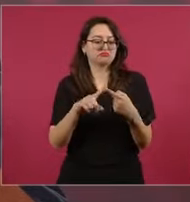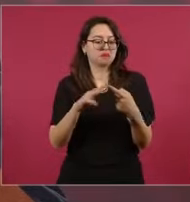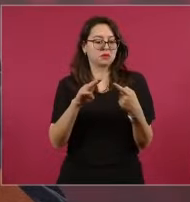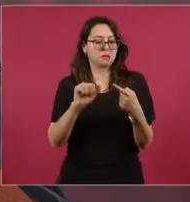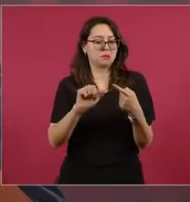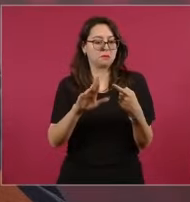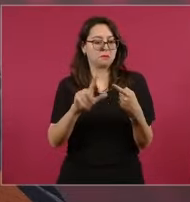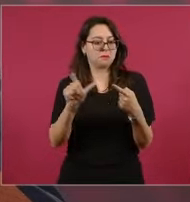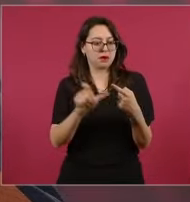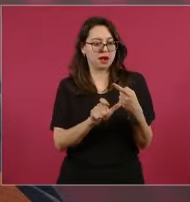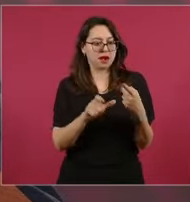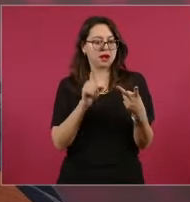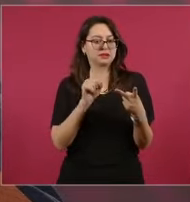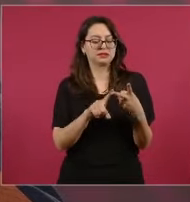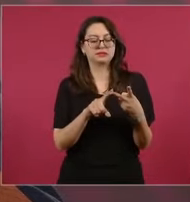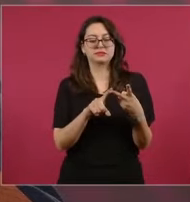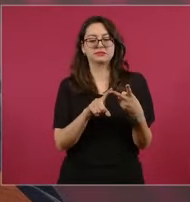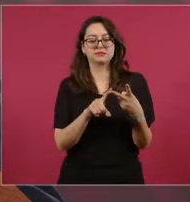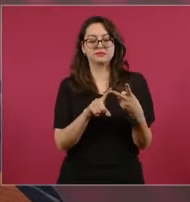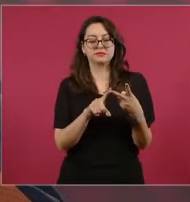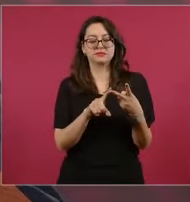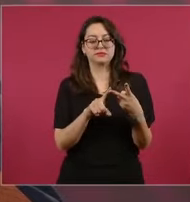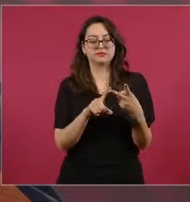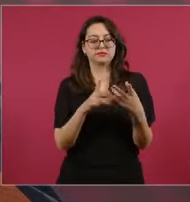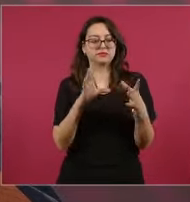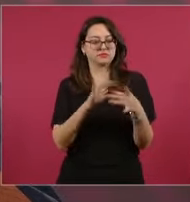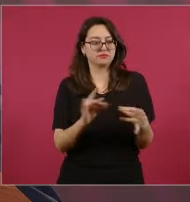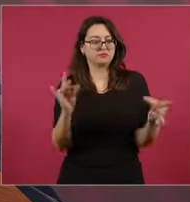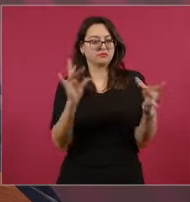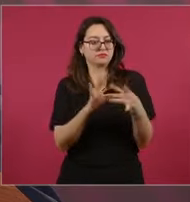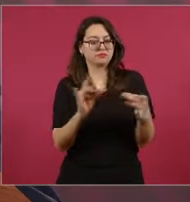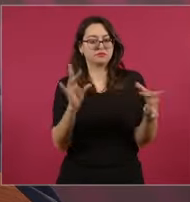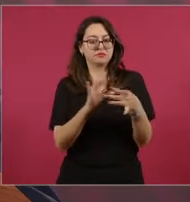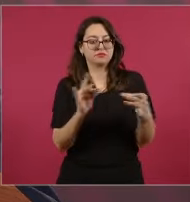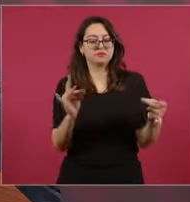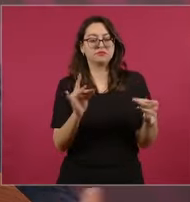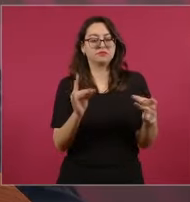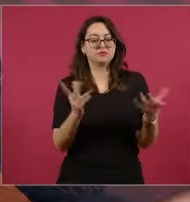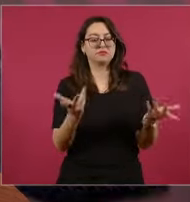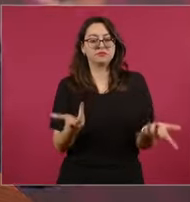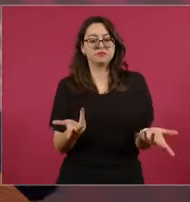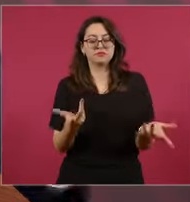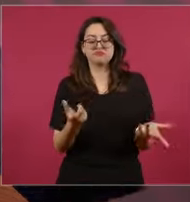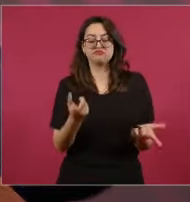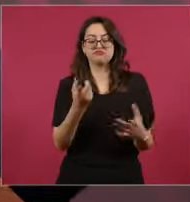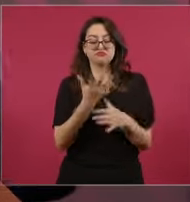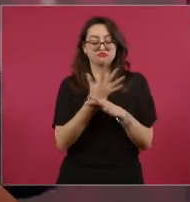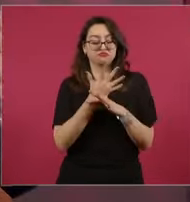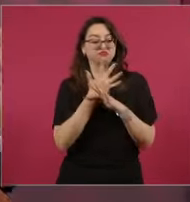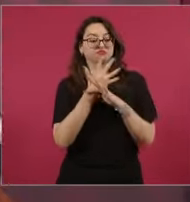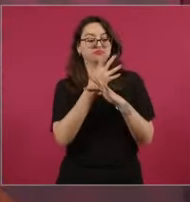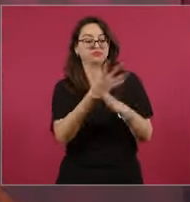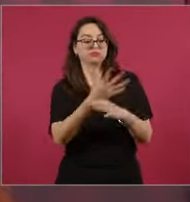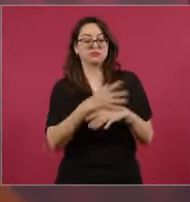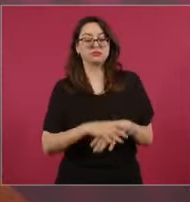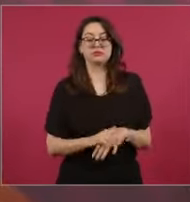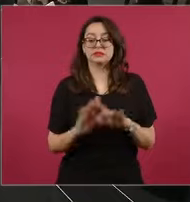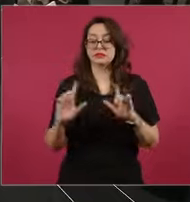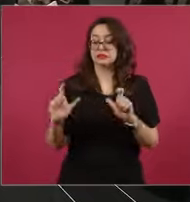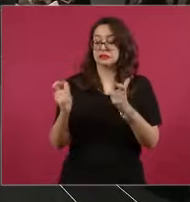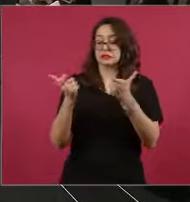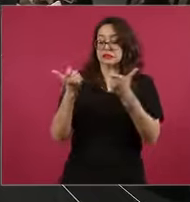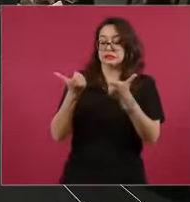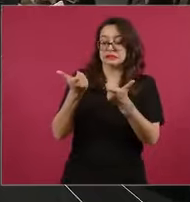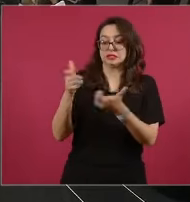explicaba que la acumulación del capital en unas